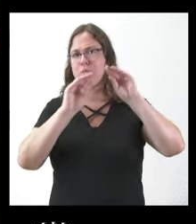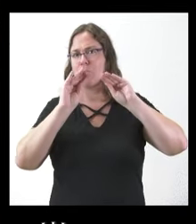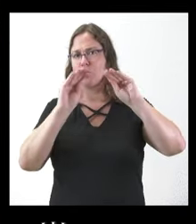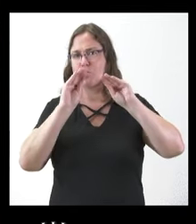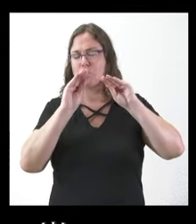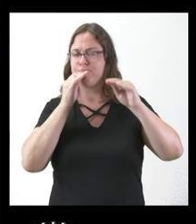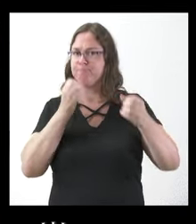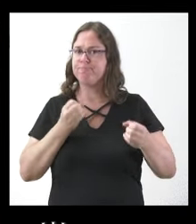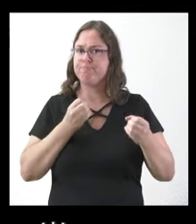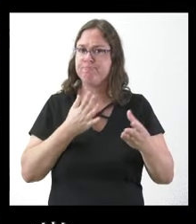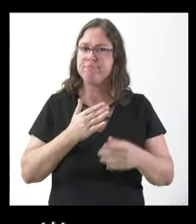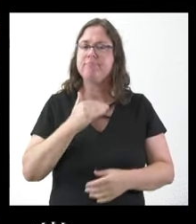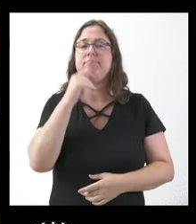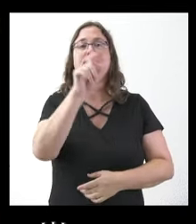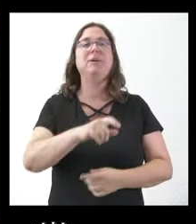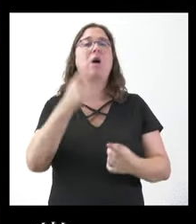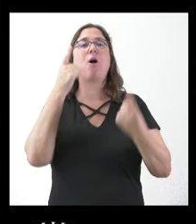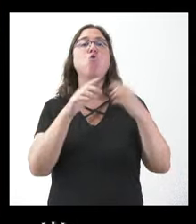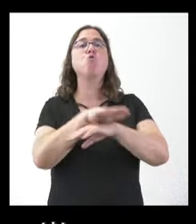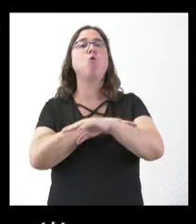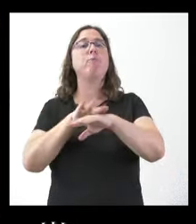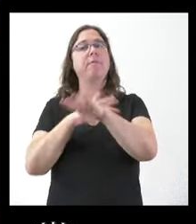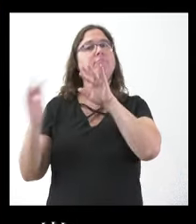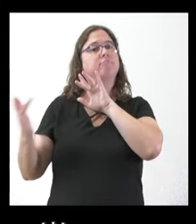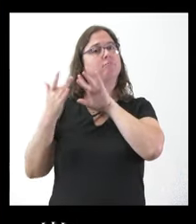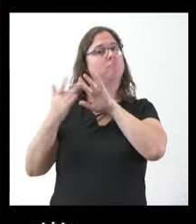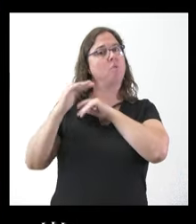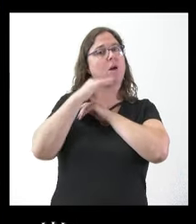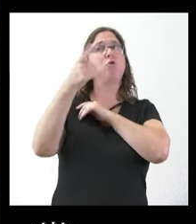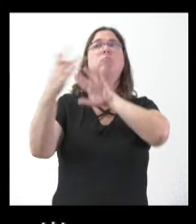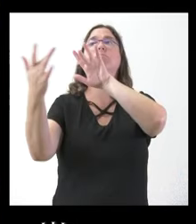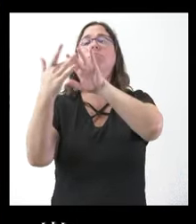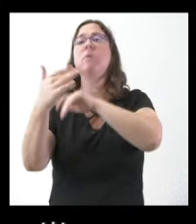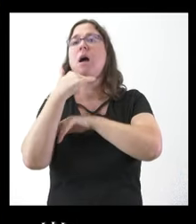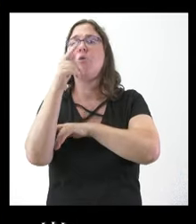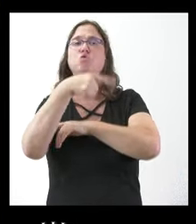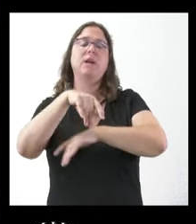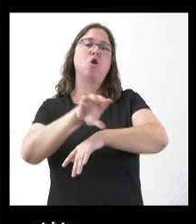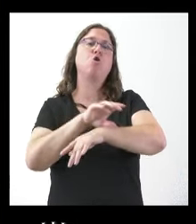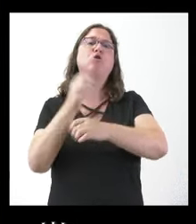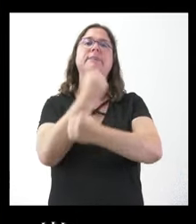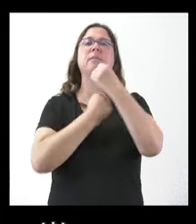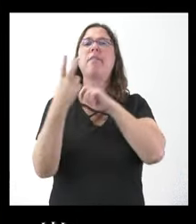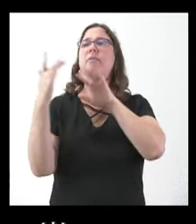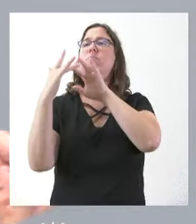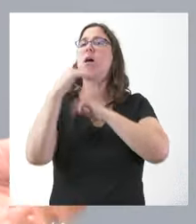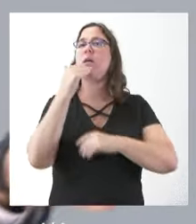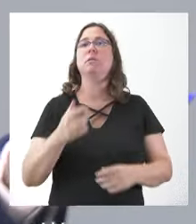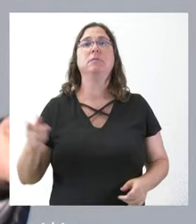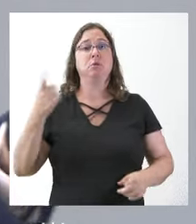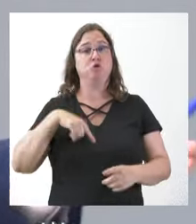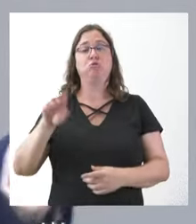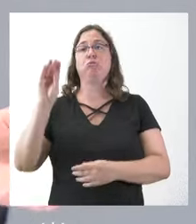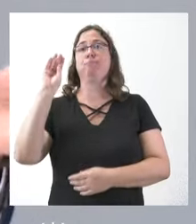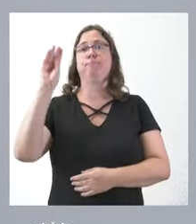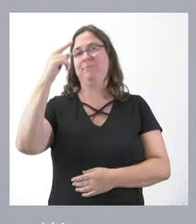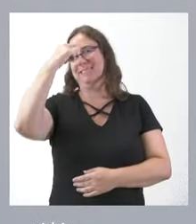trasladado, no sé si alguien del Gobierno se ha dirigido a ustedes o a alguien del Gobierno y usted como consejero de Economía y Hacienda. Nosotros nos dirigimos,